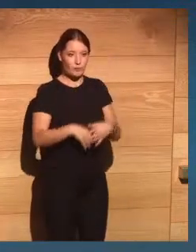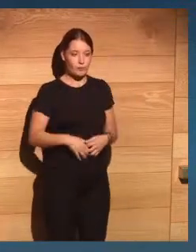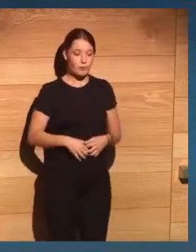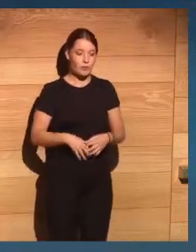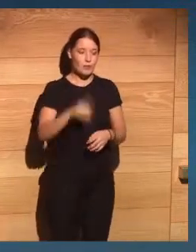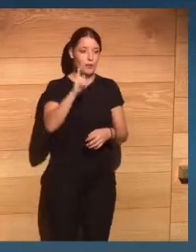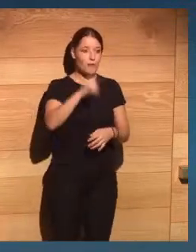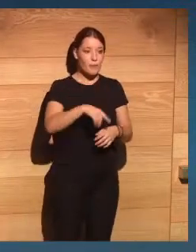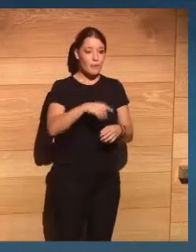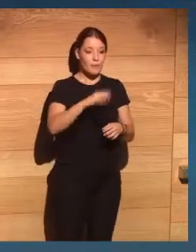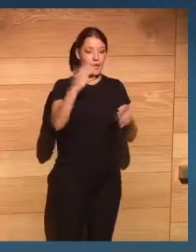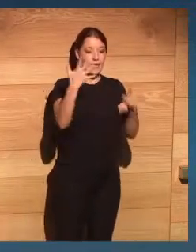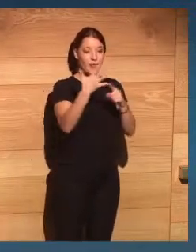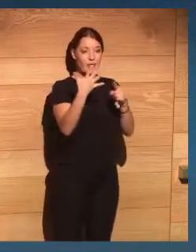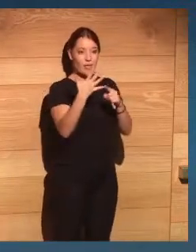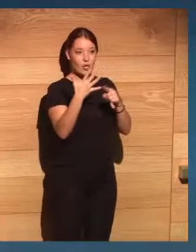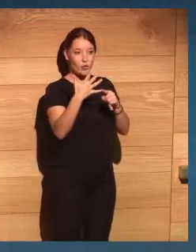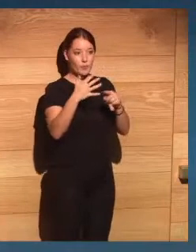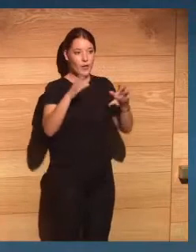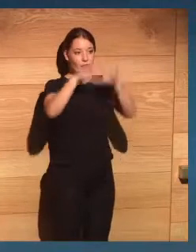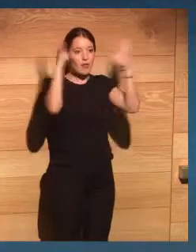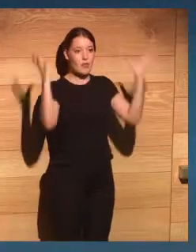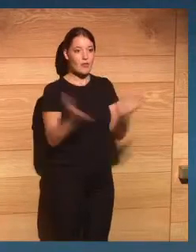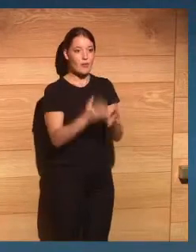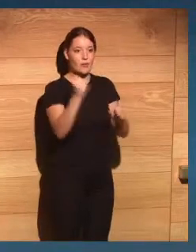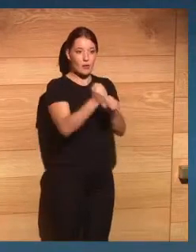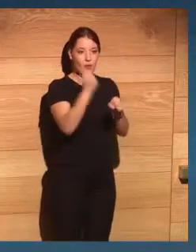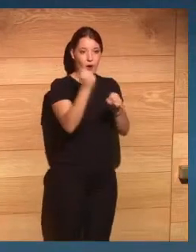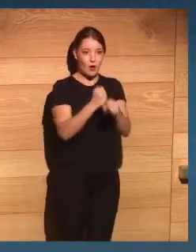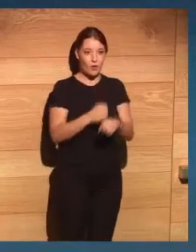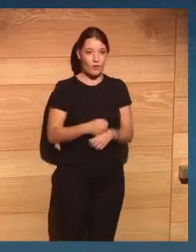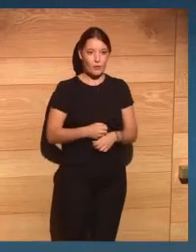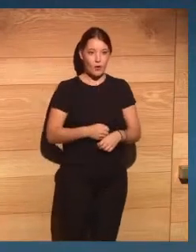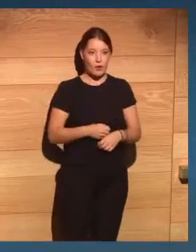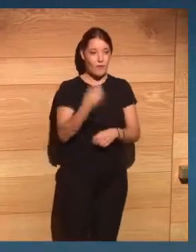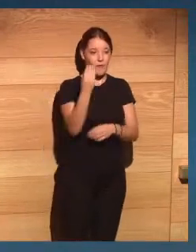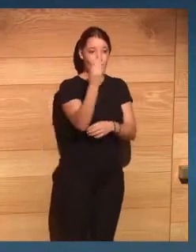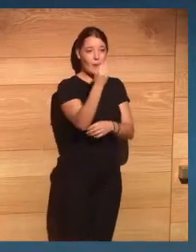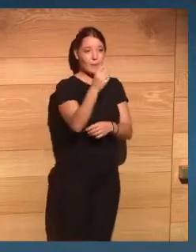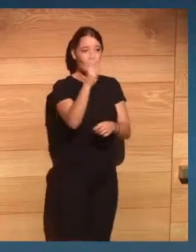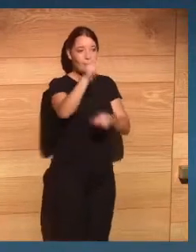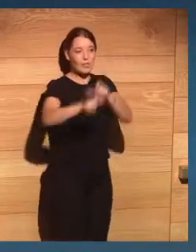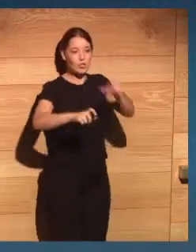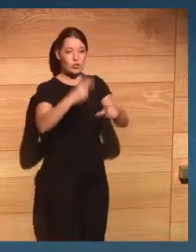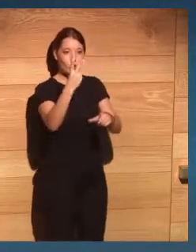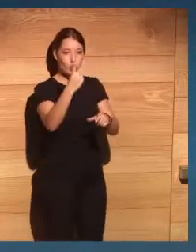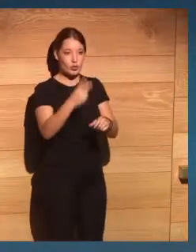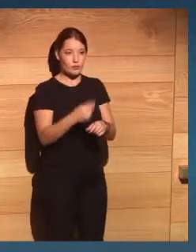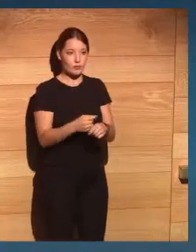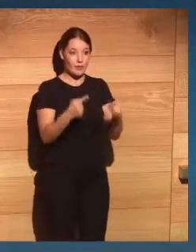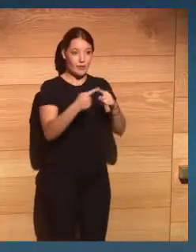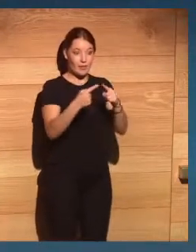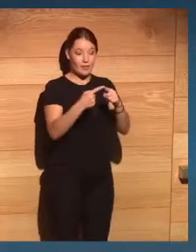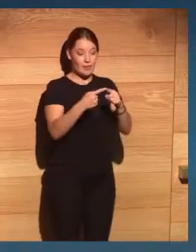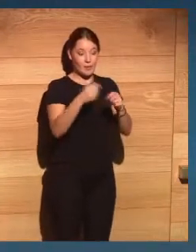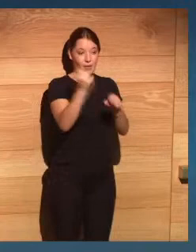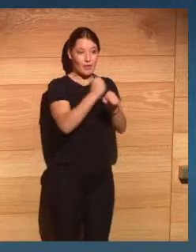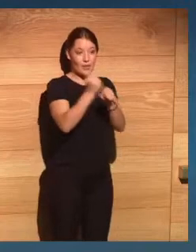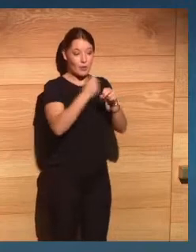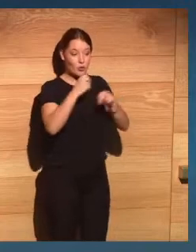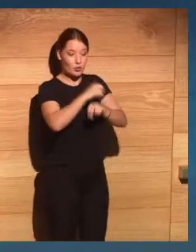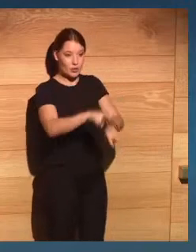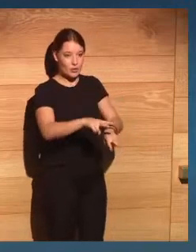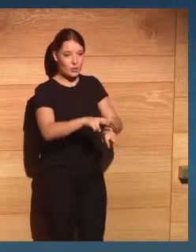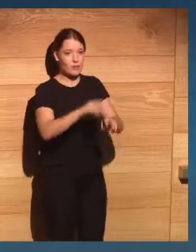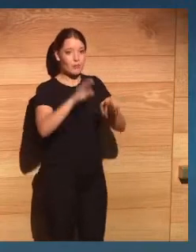cipereempleo hablo precisamente de dos figuras que es el desempleado y el inempleable aquel que no solamente ha perdido su